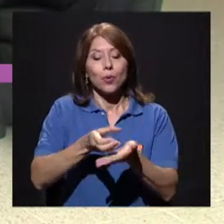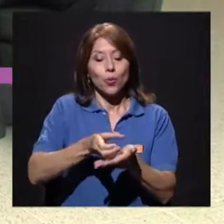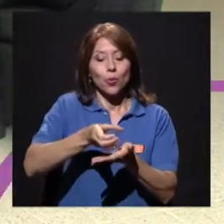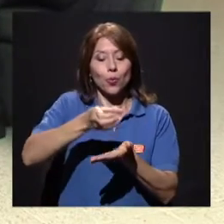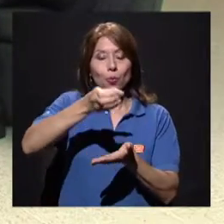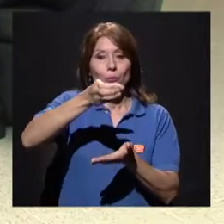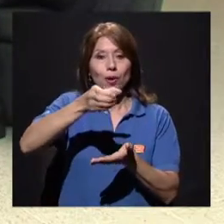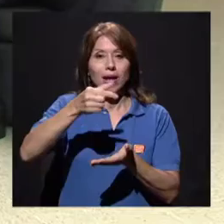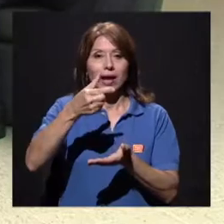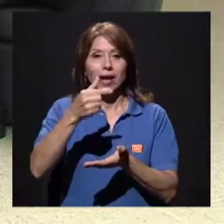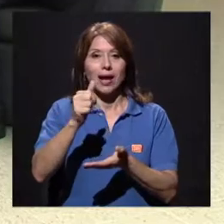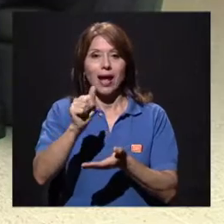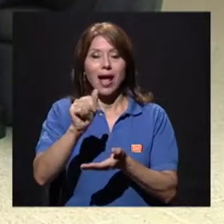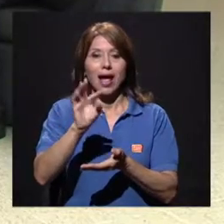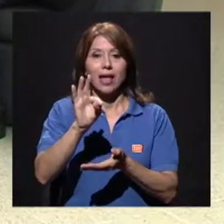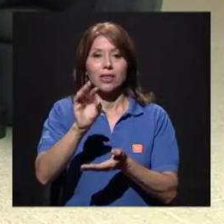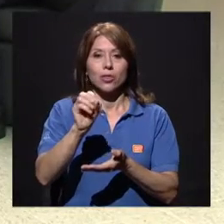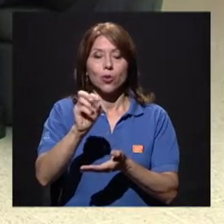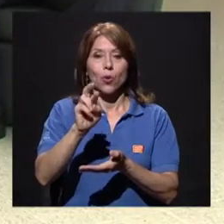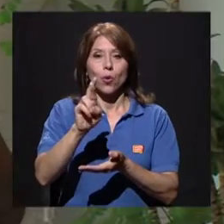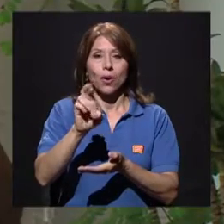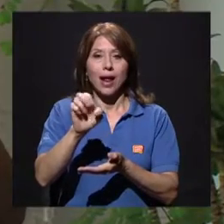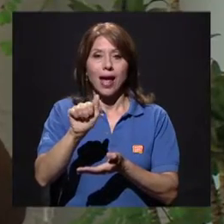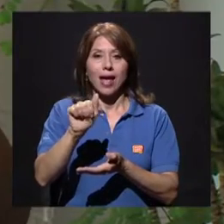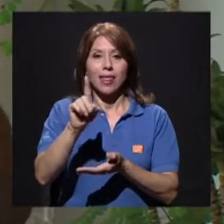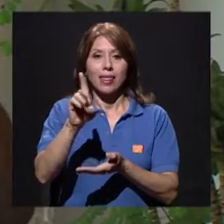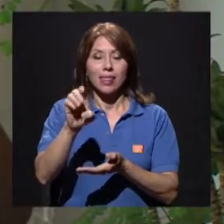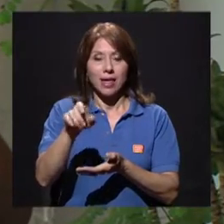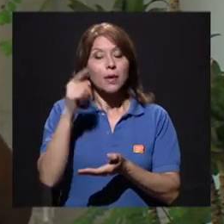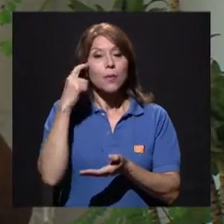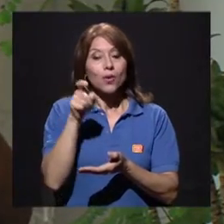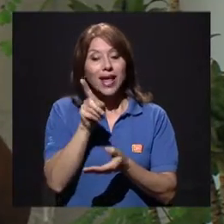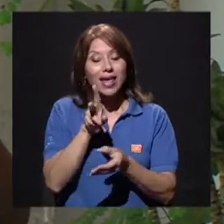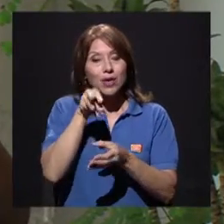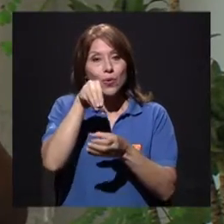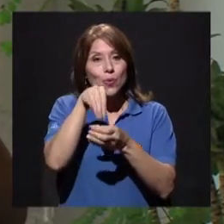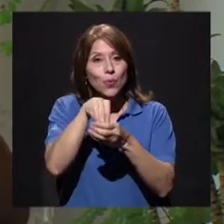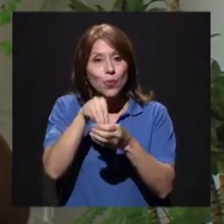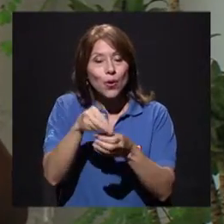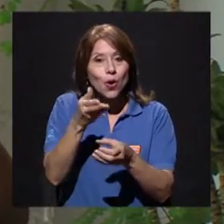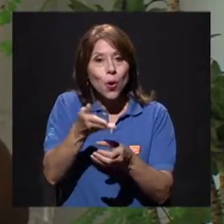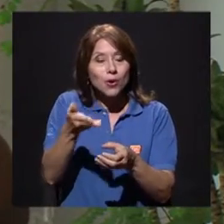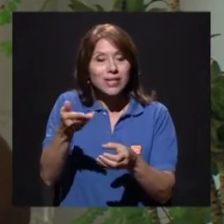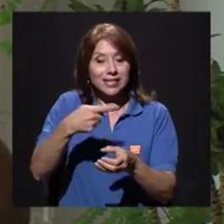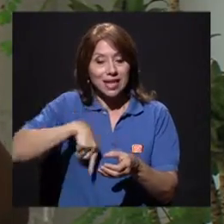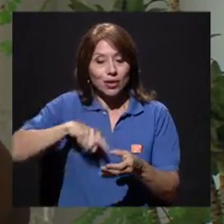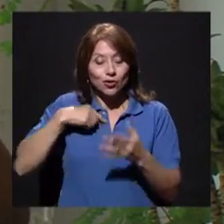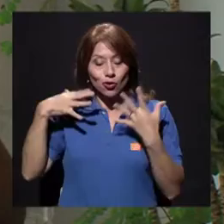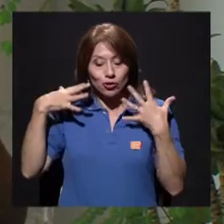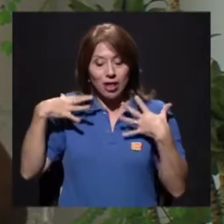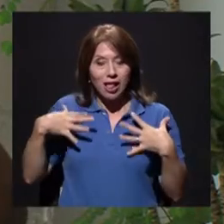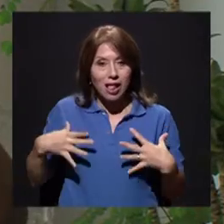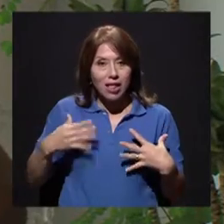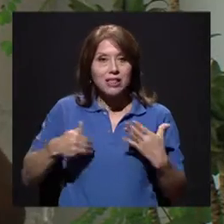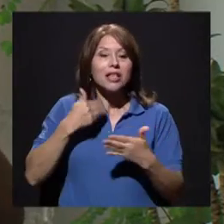Gatorade, porque ahí van los minerales, sales que vamos expelando, ¿verdad? Entonces, es muy importante estarnos hidratando.